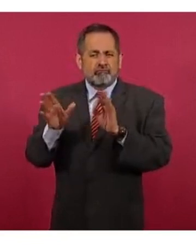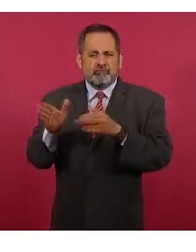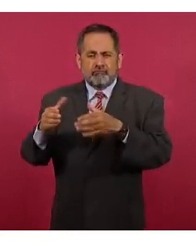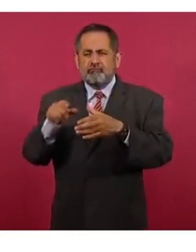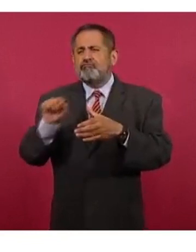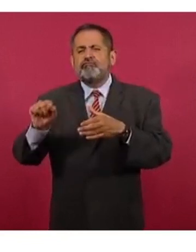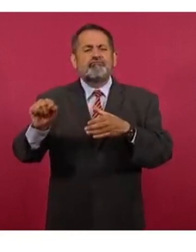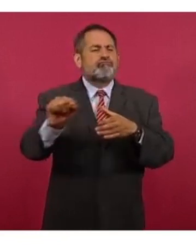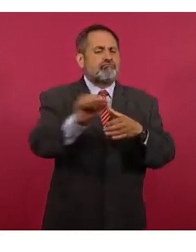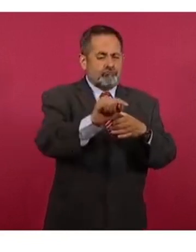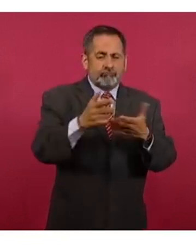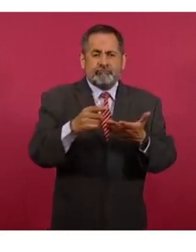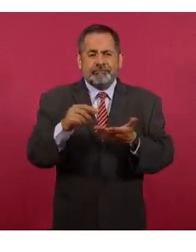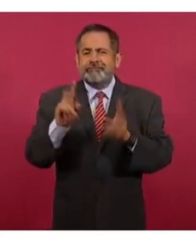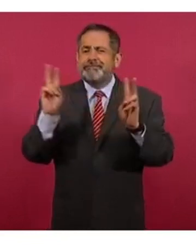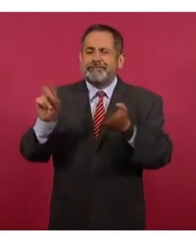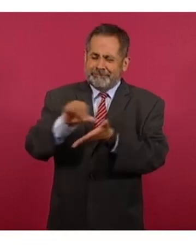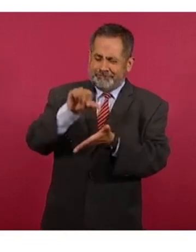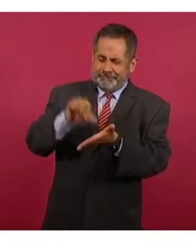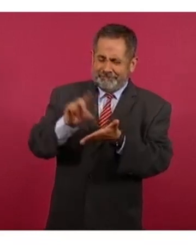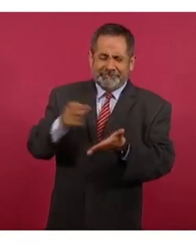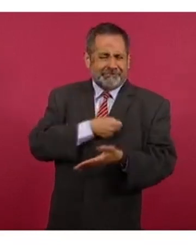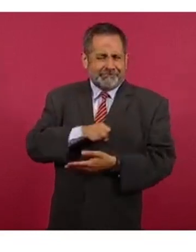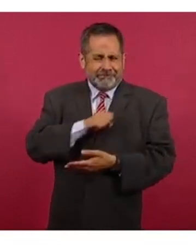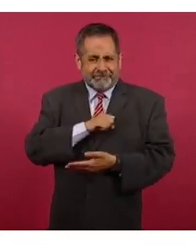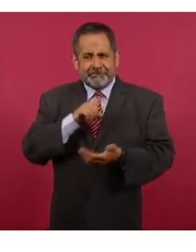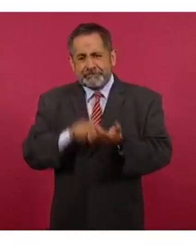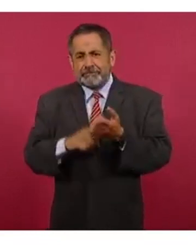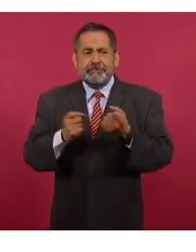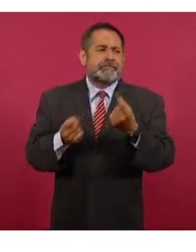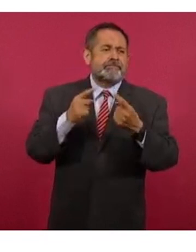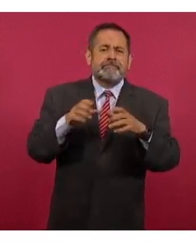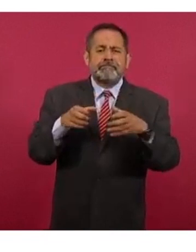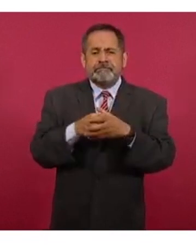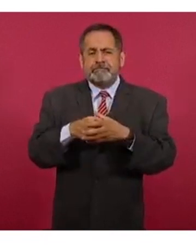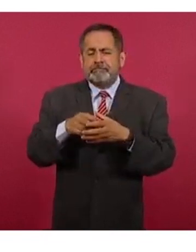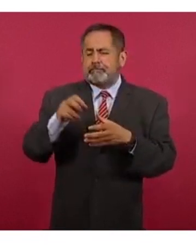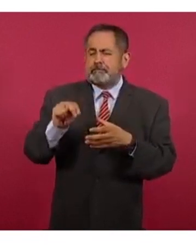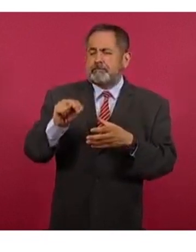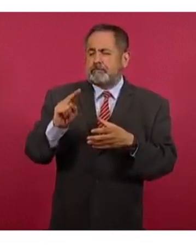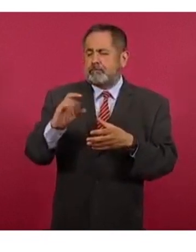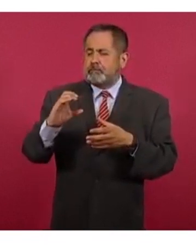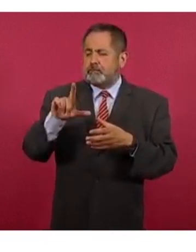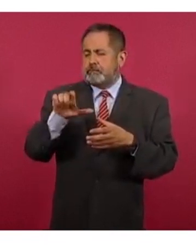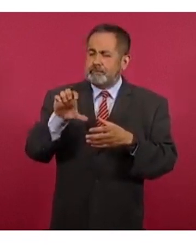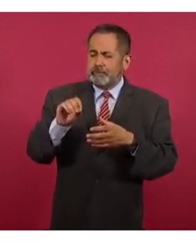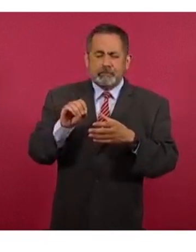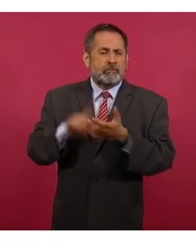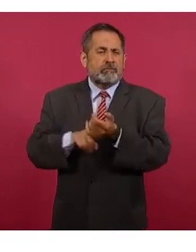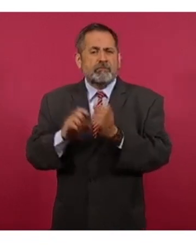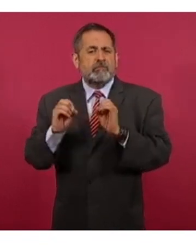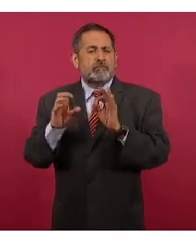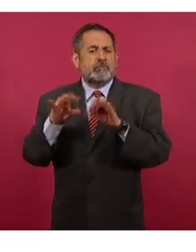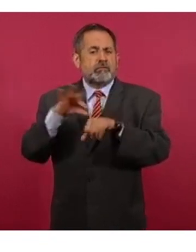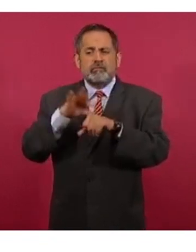el Bienestar, pero también los centros de salud de uno, dos, tres, varios núcleos que pueden ser ya más grandes de varios consultorios